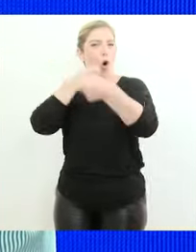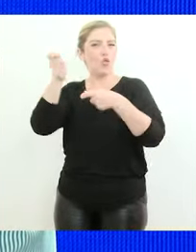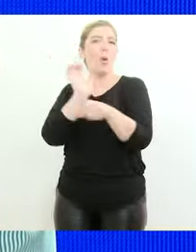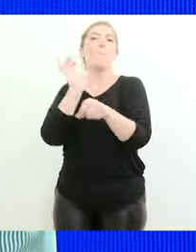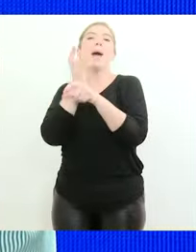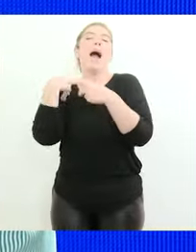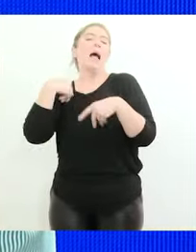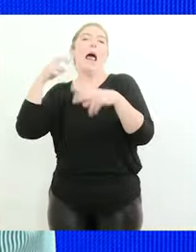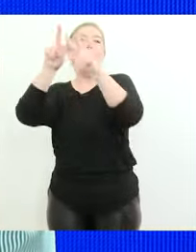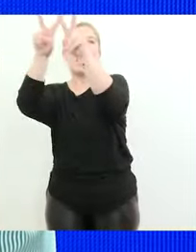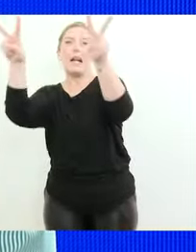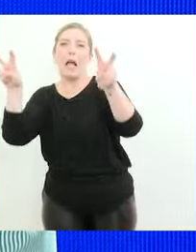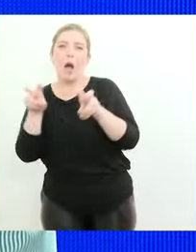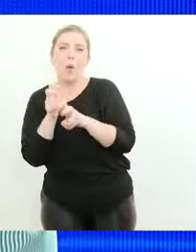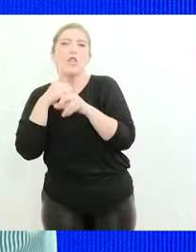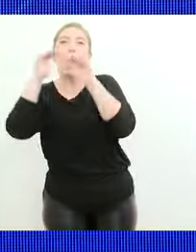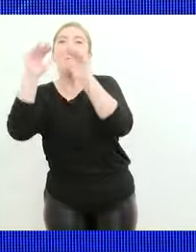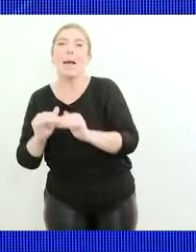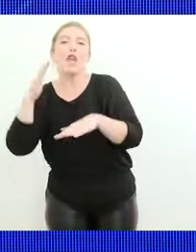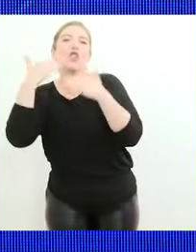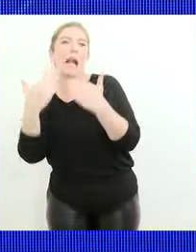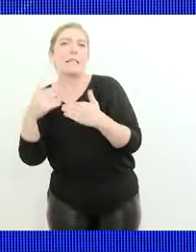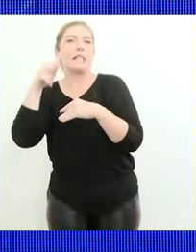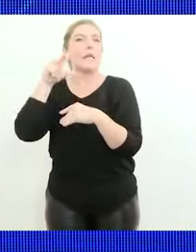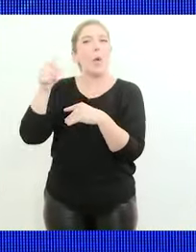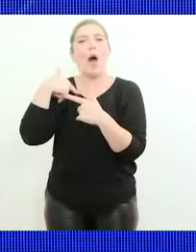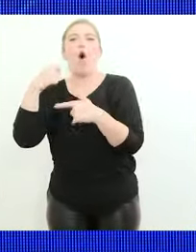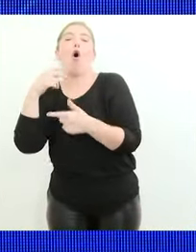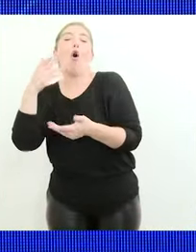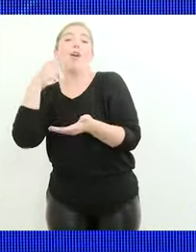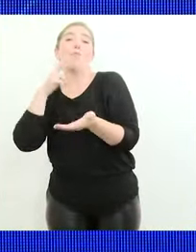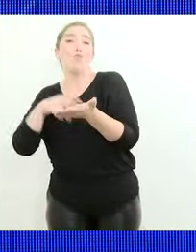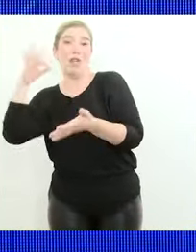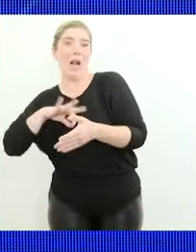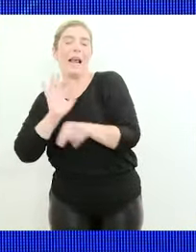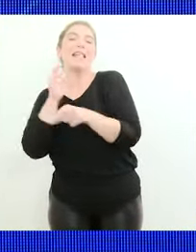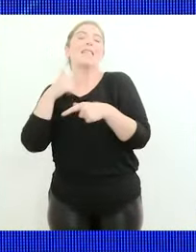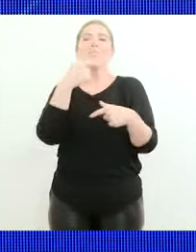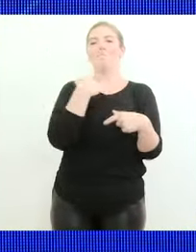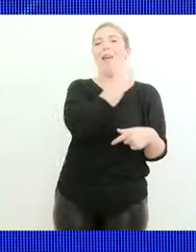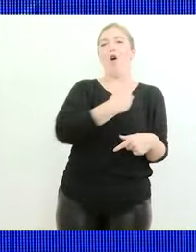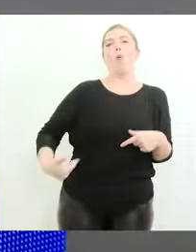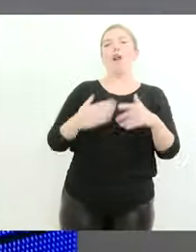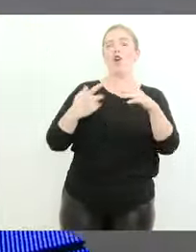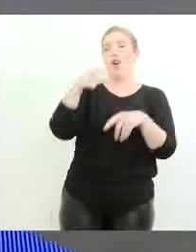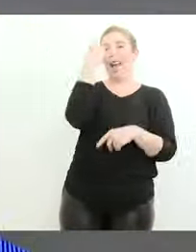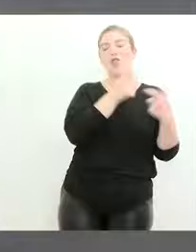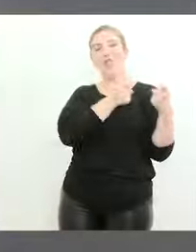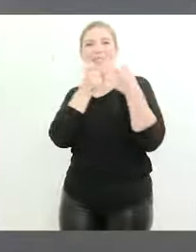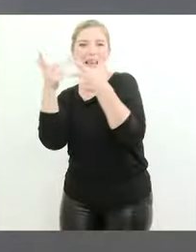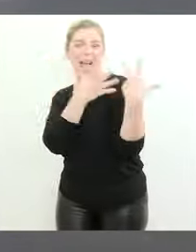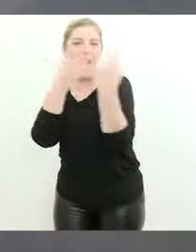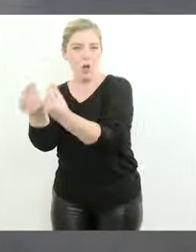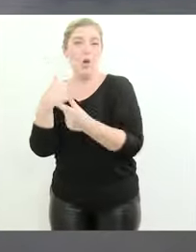caída de recaudación que tienen por ganancias IVA. Ahora, fíjese, ya hay un millón de trabajadores